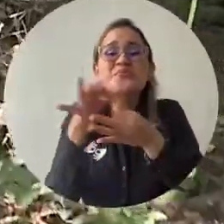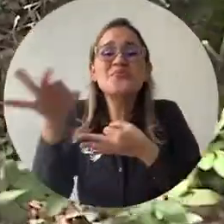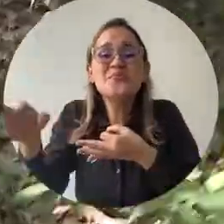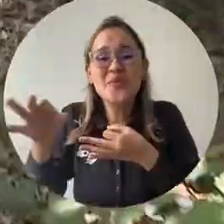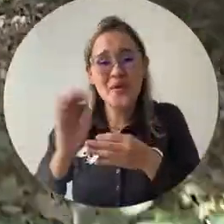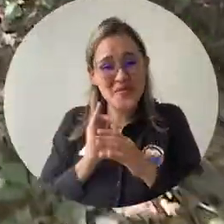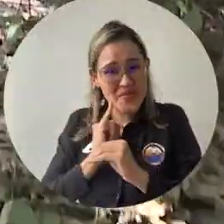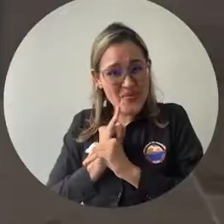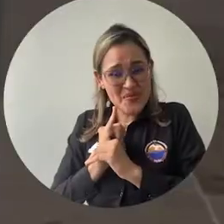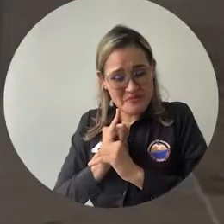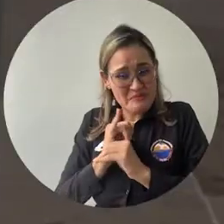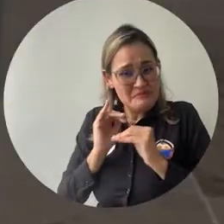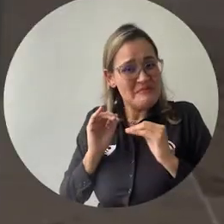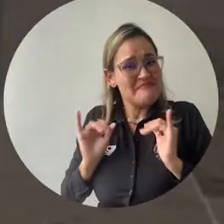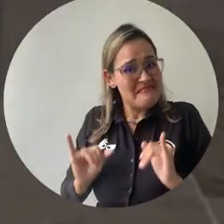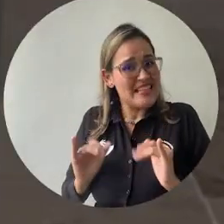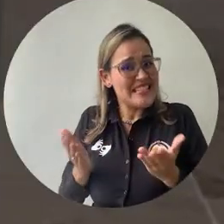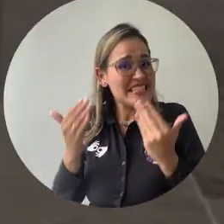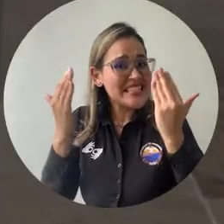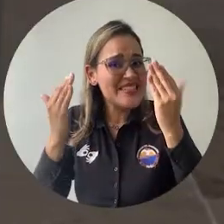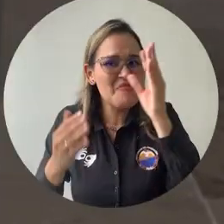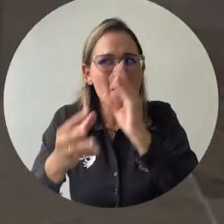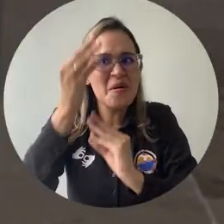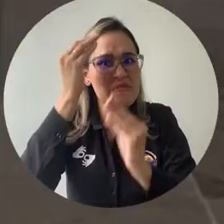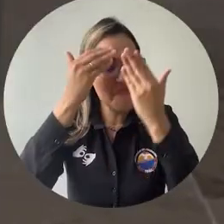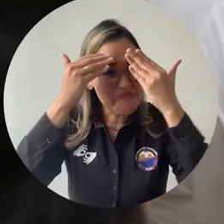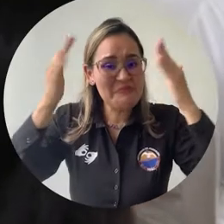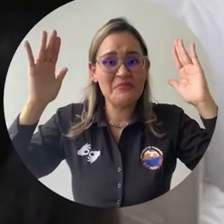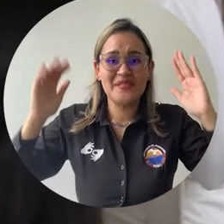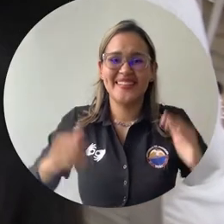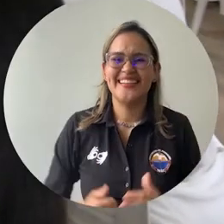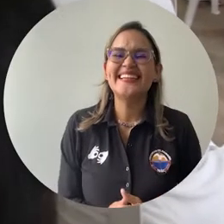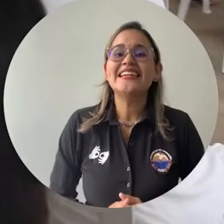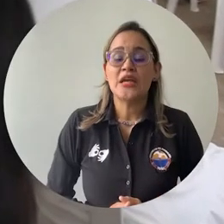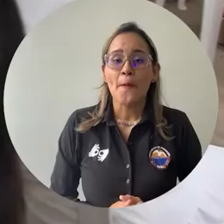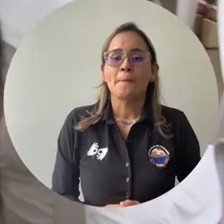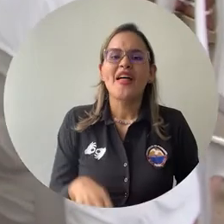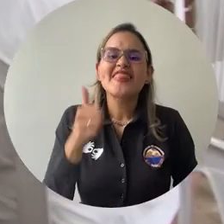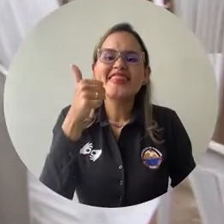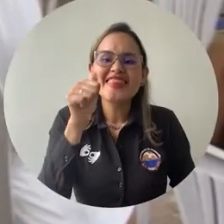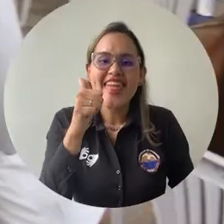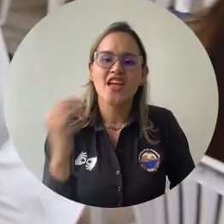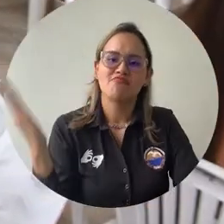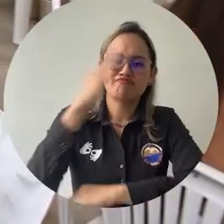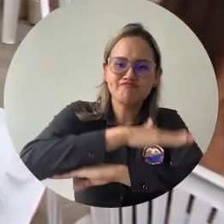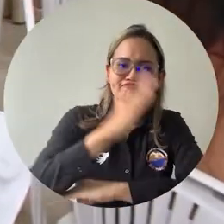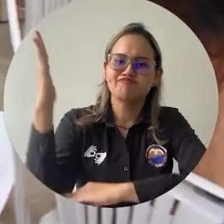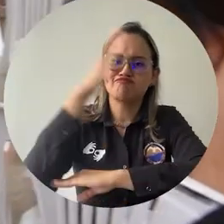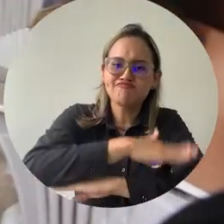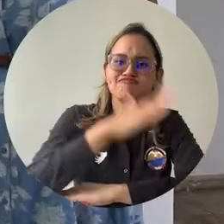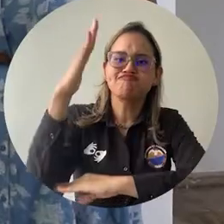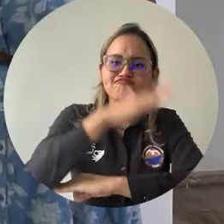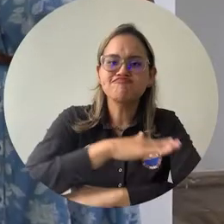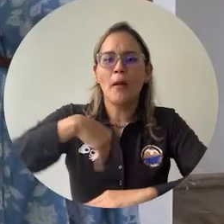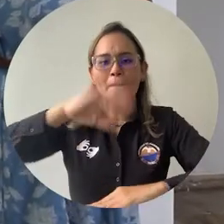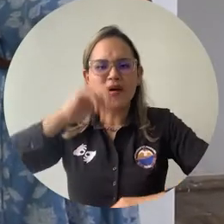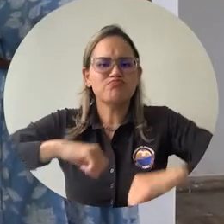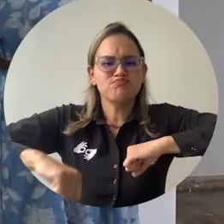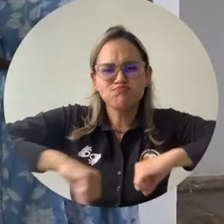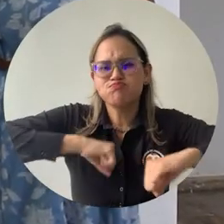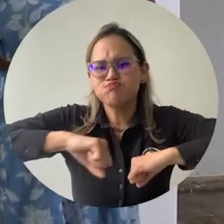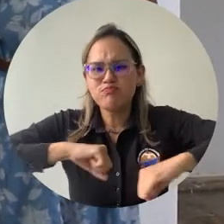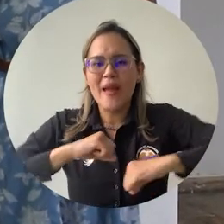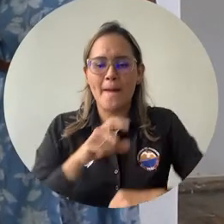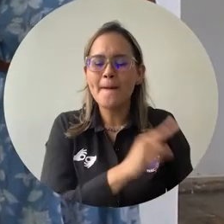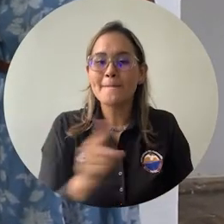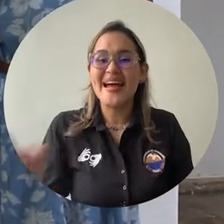nos abre muchas puertas, nos abre muchas posibilidades. Este curso de formación, que se desarrolló en 10 jornadas, con 30 participantes, se